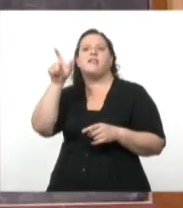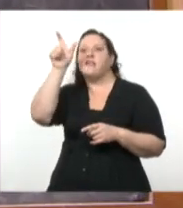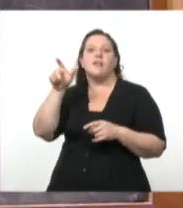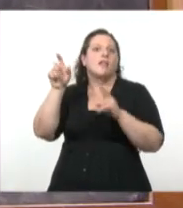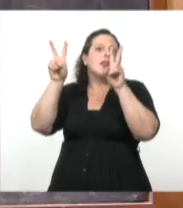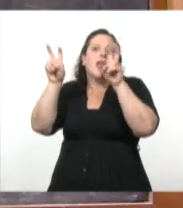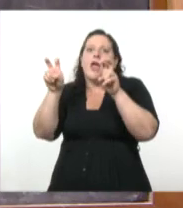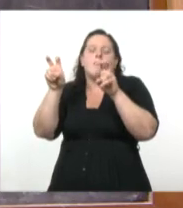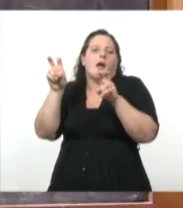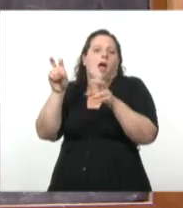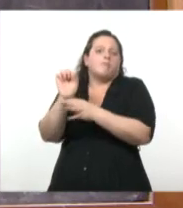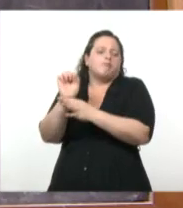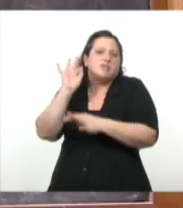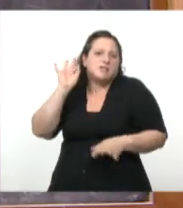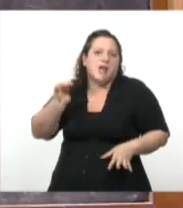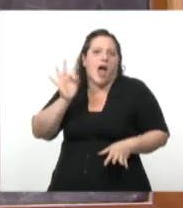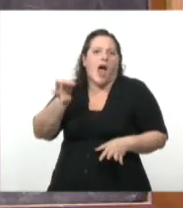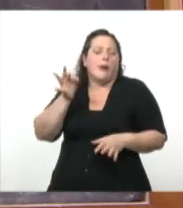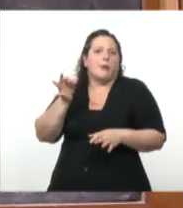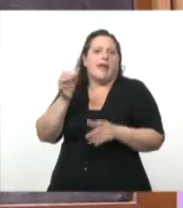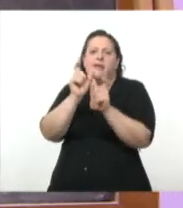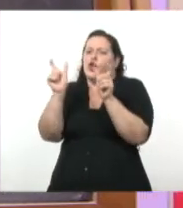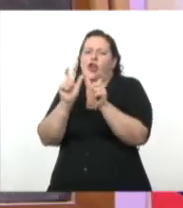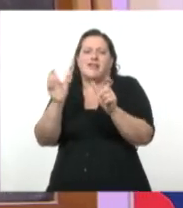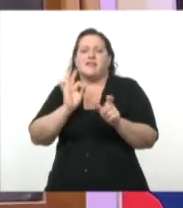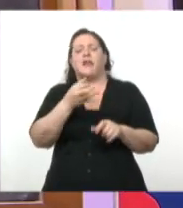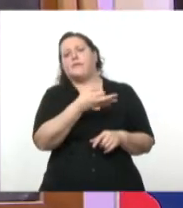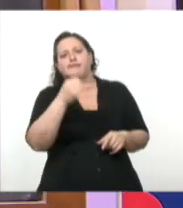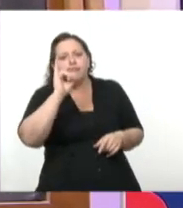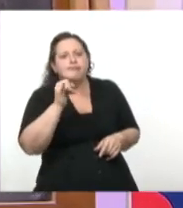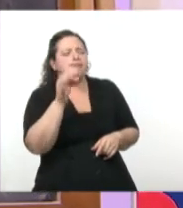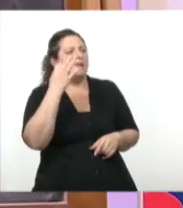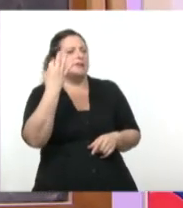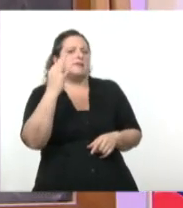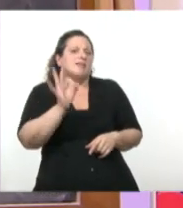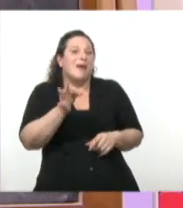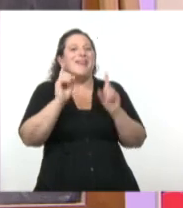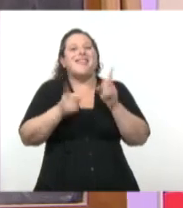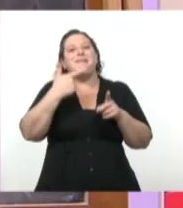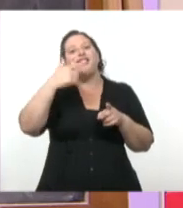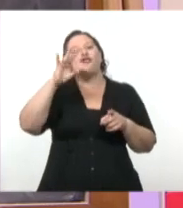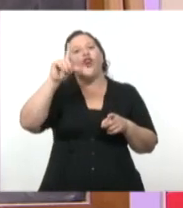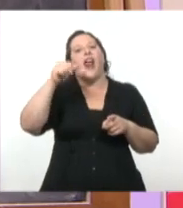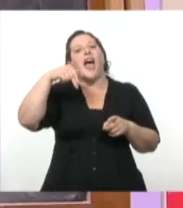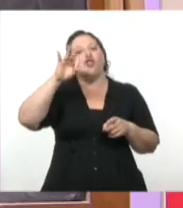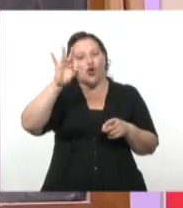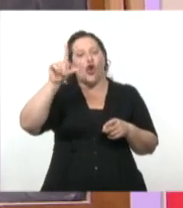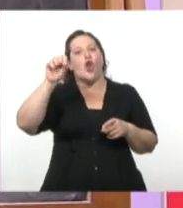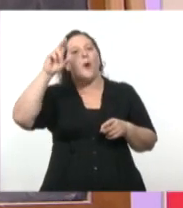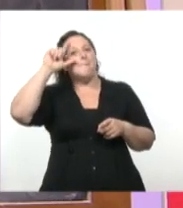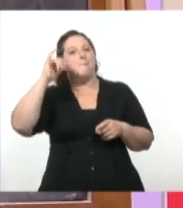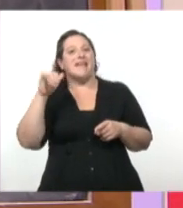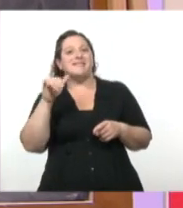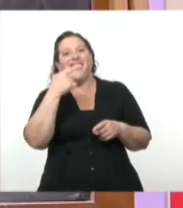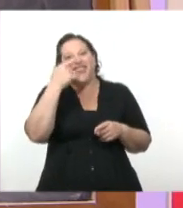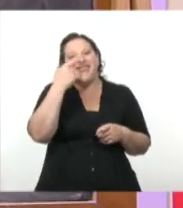muchísimo sobre historieta. Y además poder ver a Solano López hablar sobre lo que pasaba con este guión. Y esto